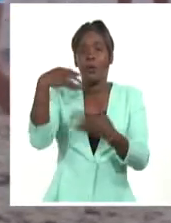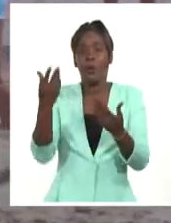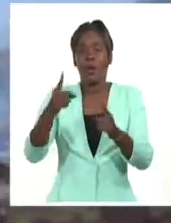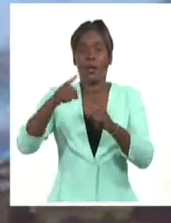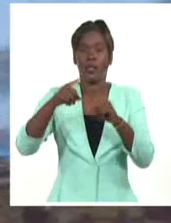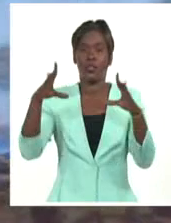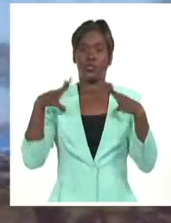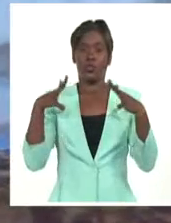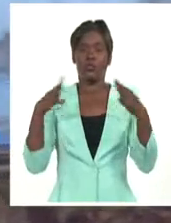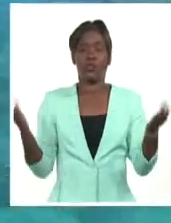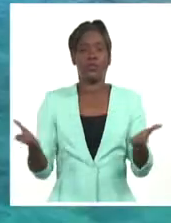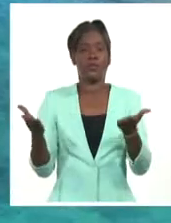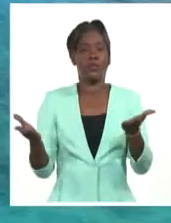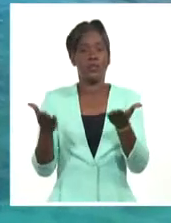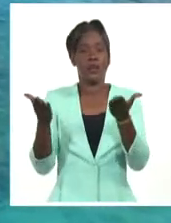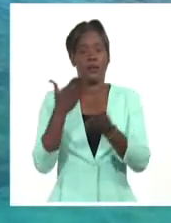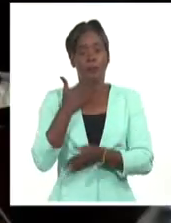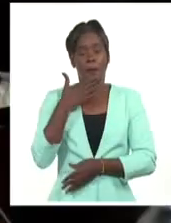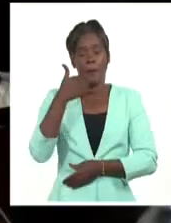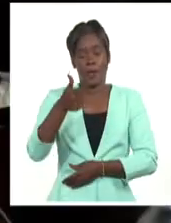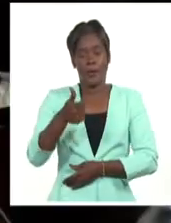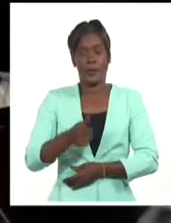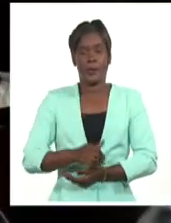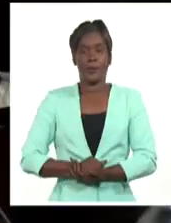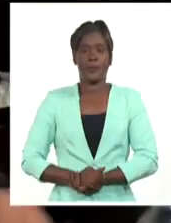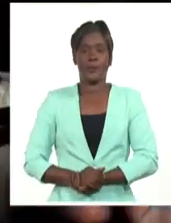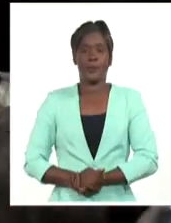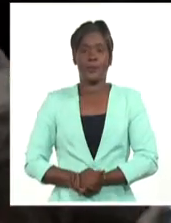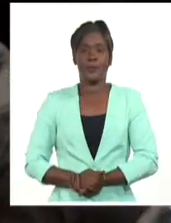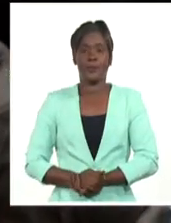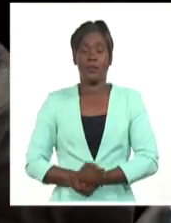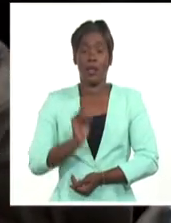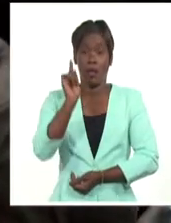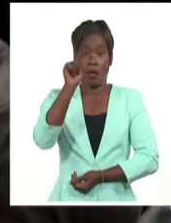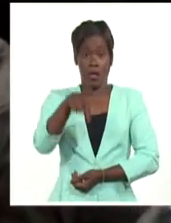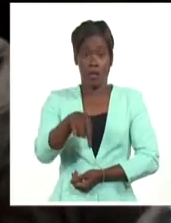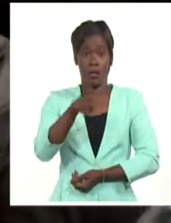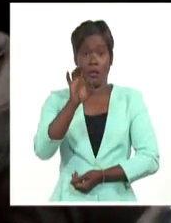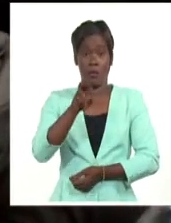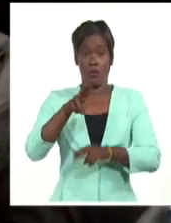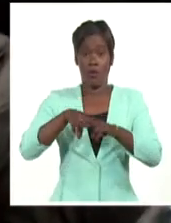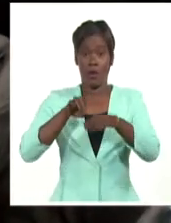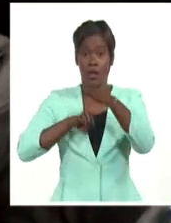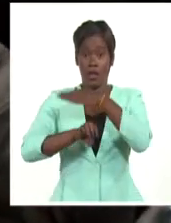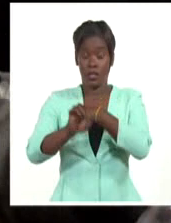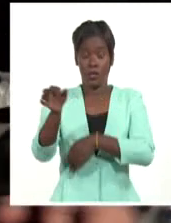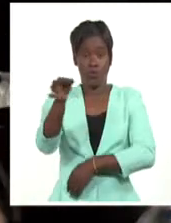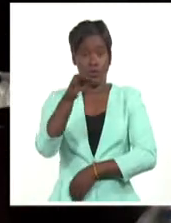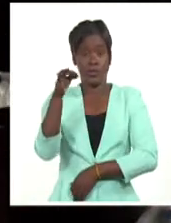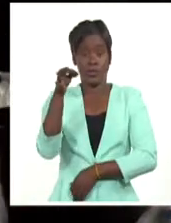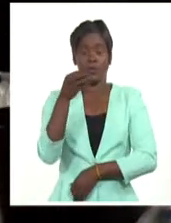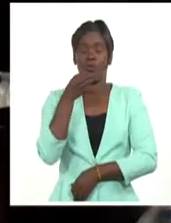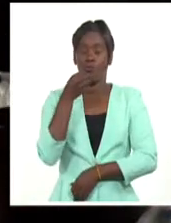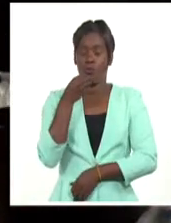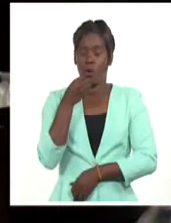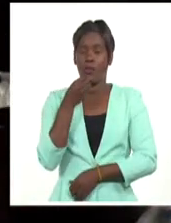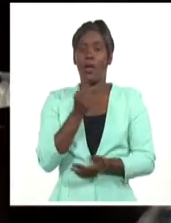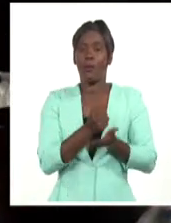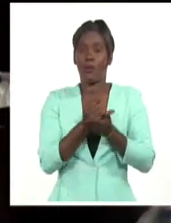importante polo de la provincia y el país. Este municipio en materia de turismo puede ofrecer más.